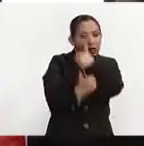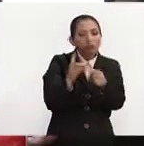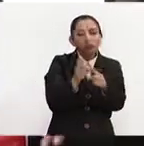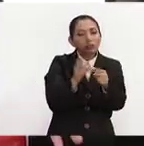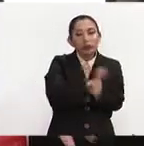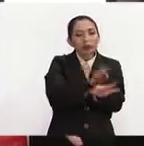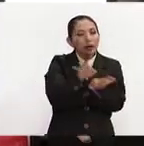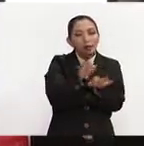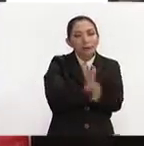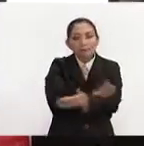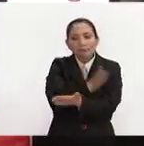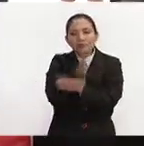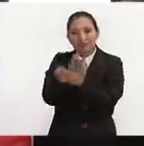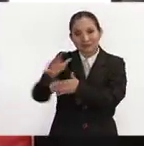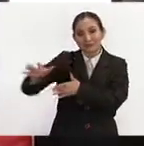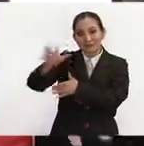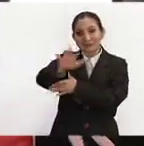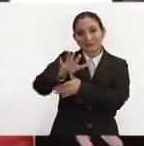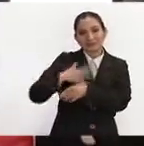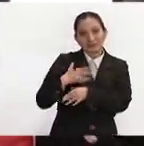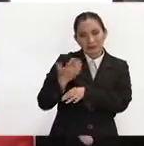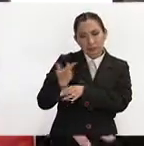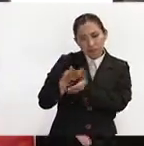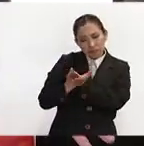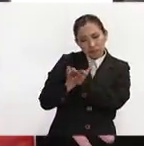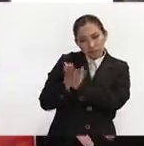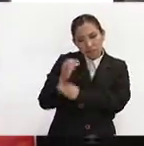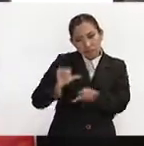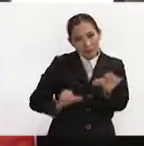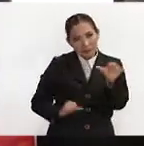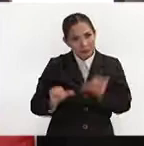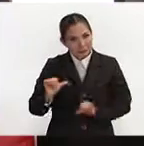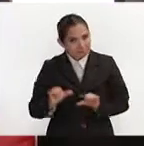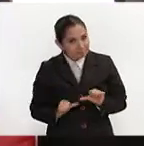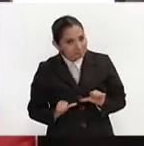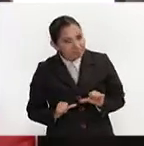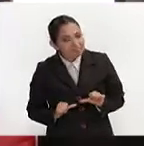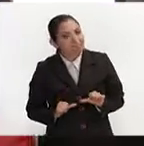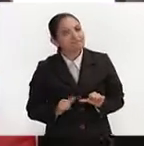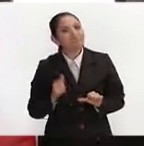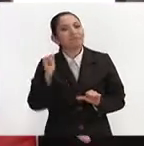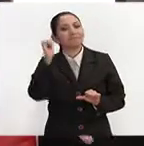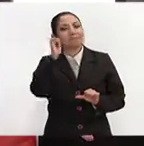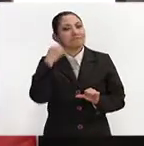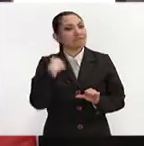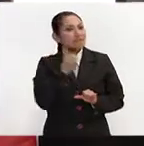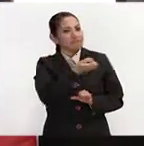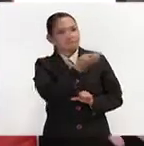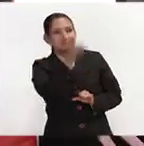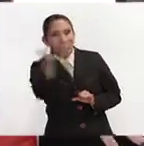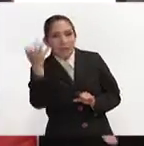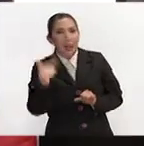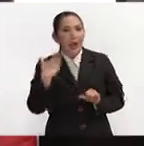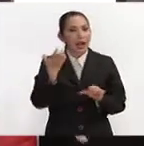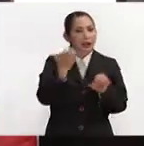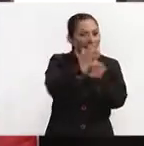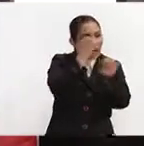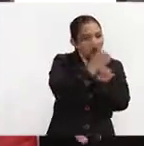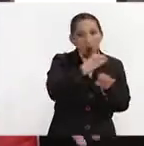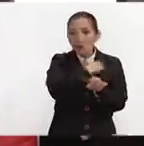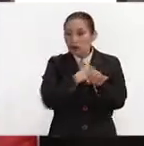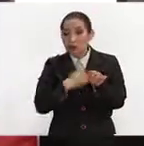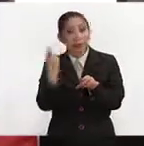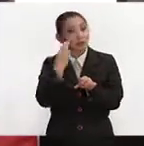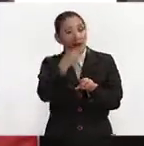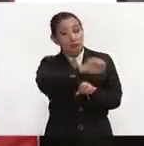es justamente el carácter estratégico de nuestra actividad. Prácticamente cualquier estado o municipio requiere